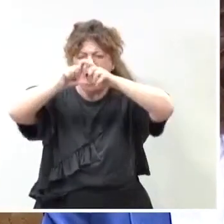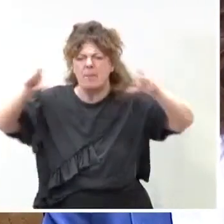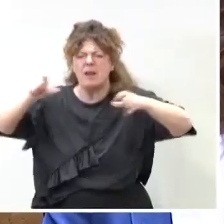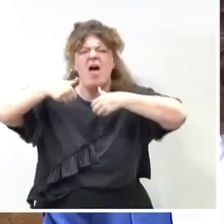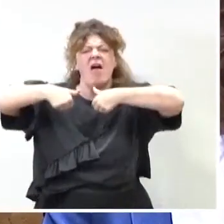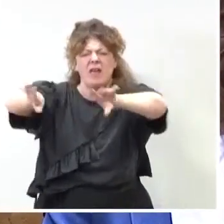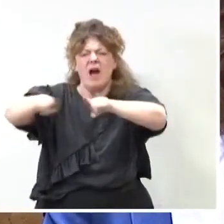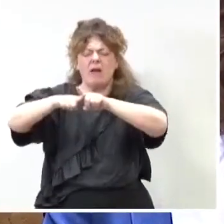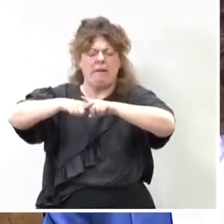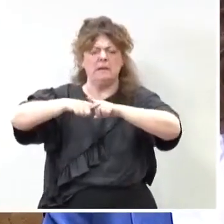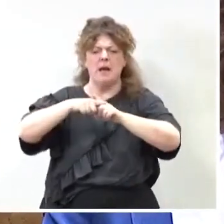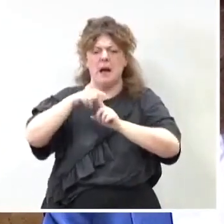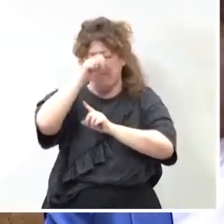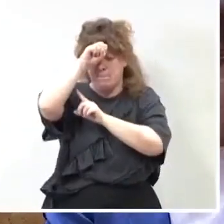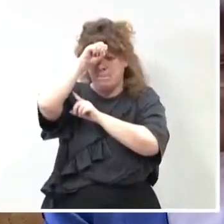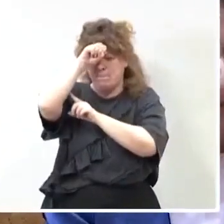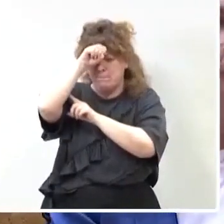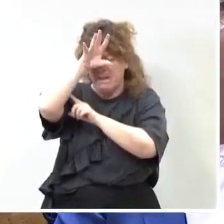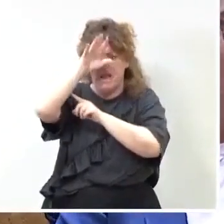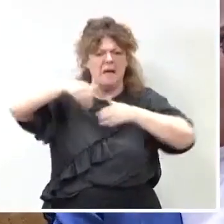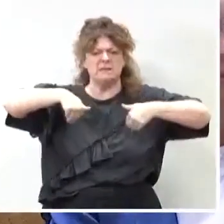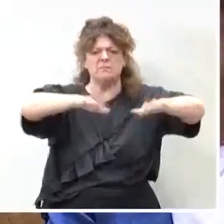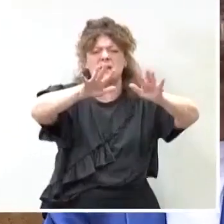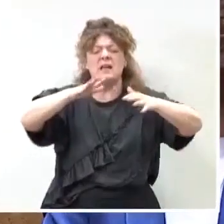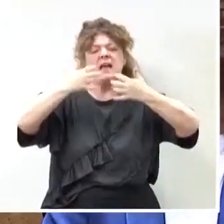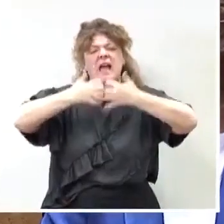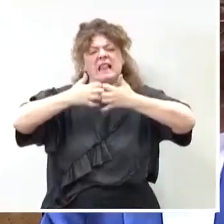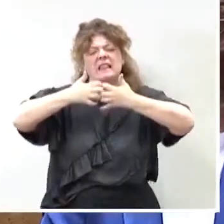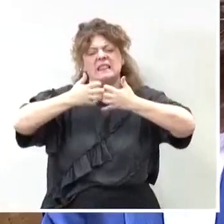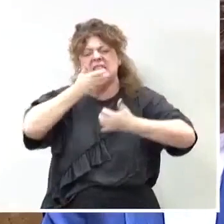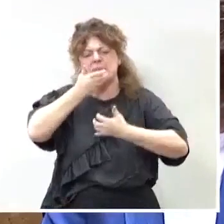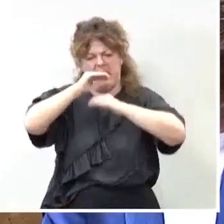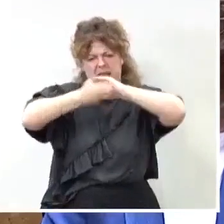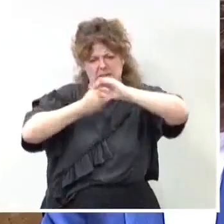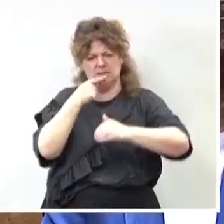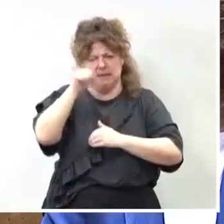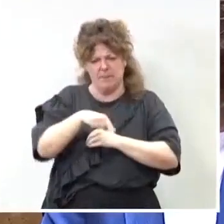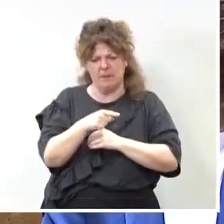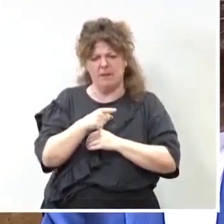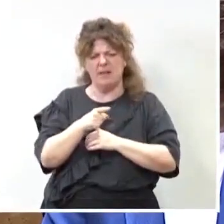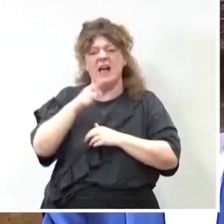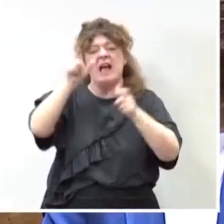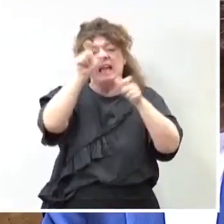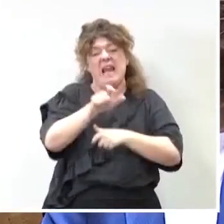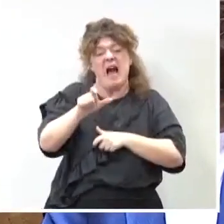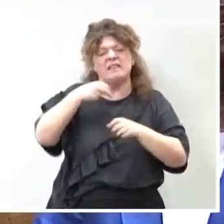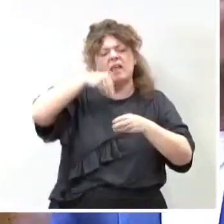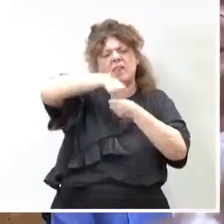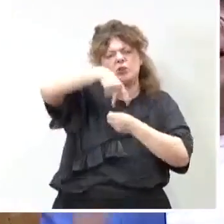dejando colgado a los mineros, a las térmicas y a la gente de Ponferrada, El Bierzo.